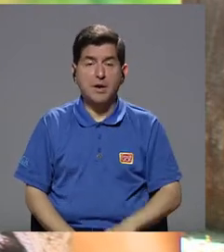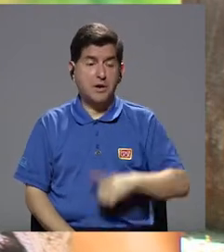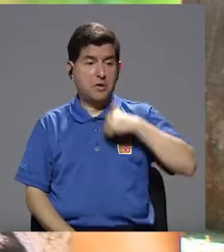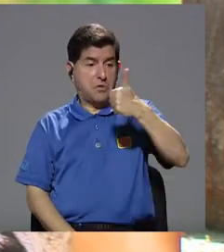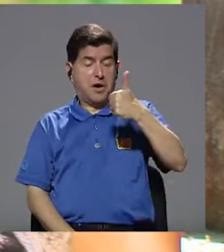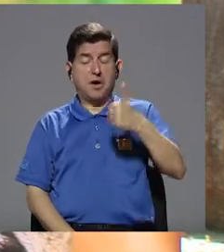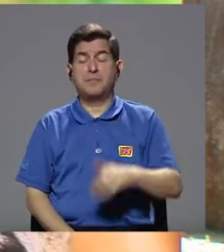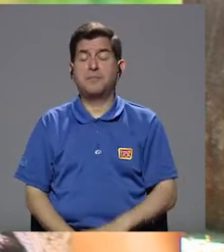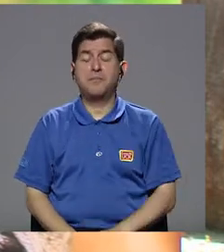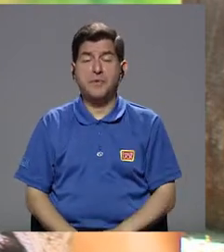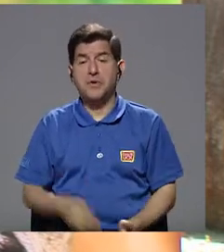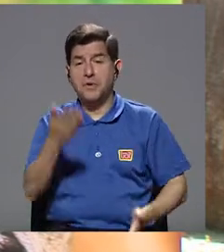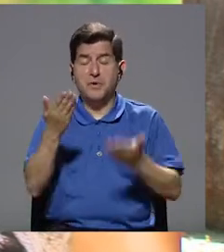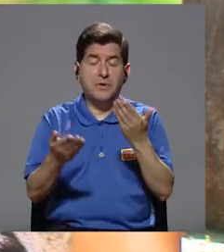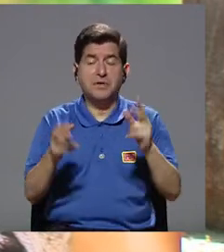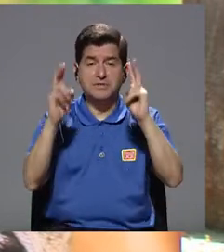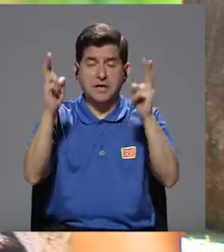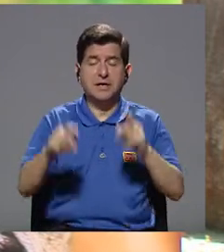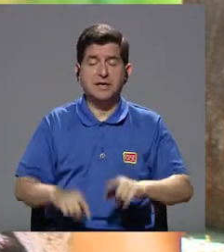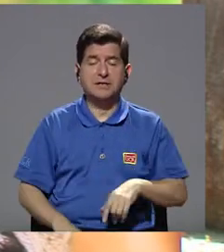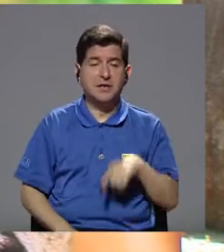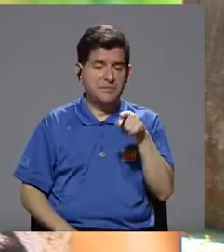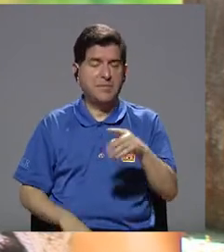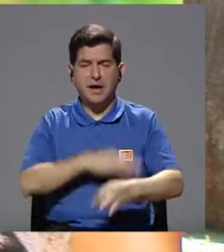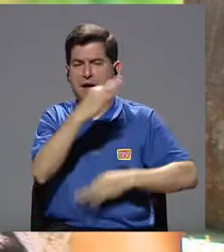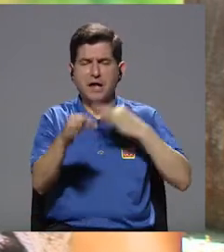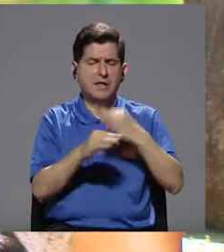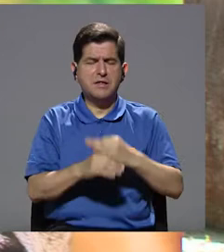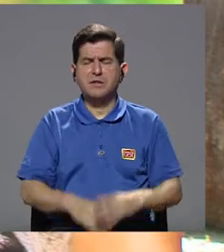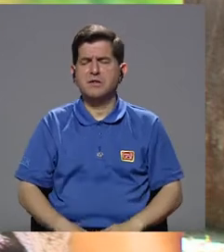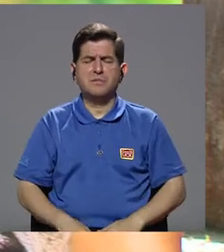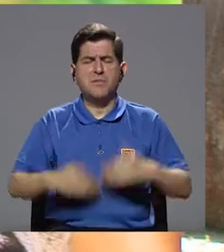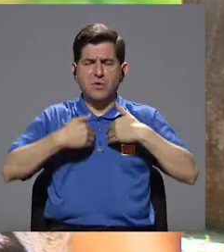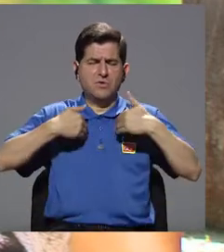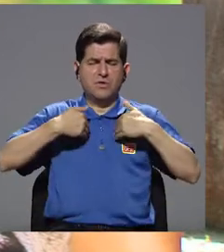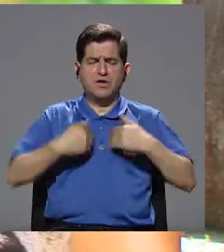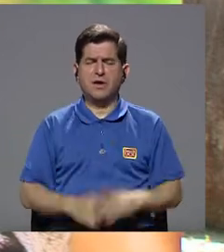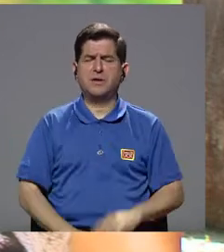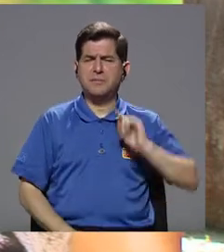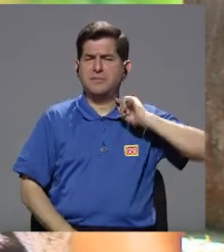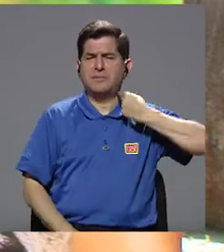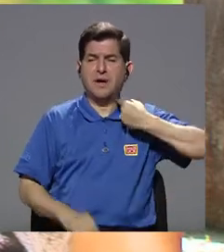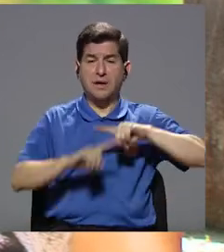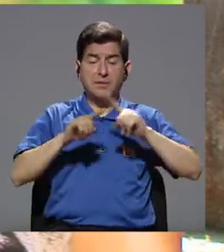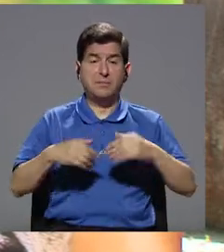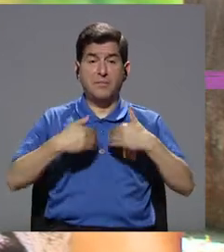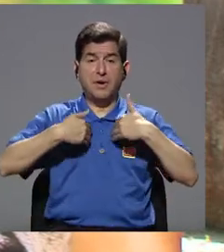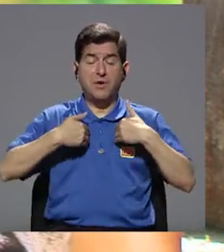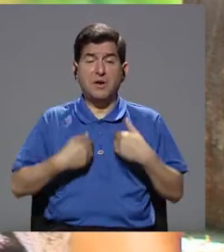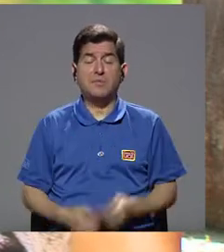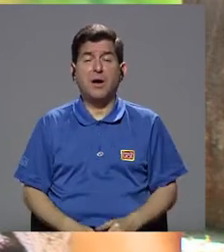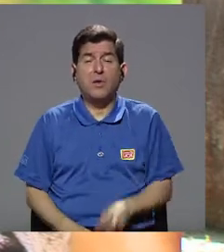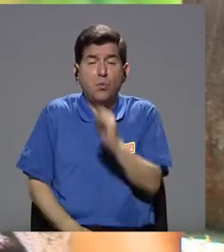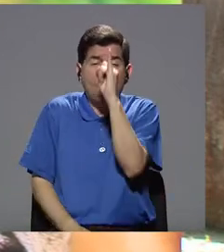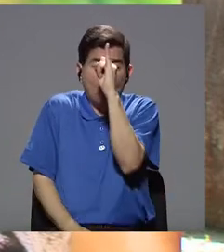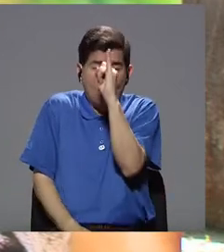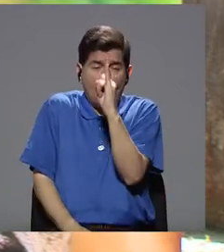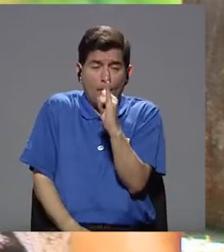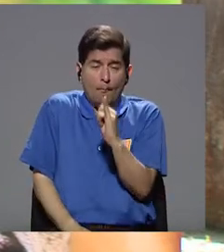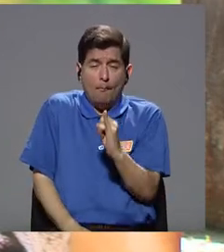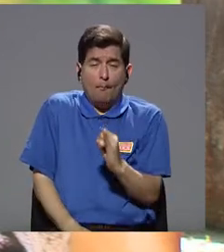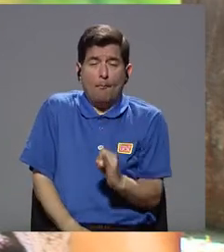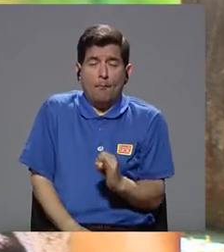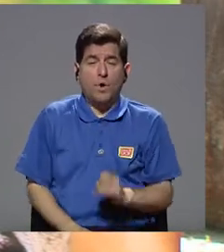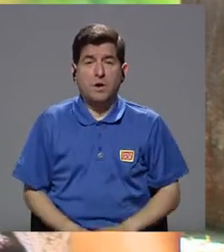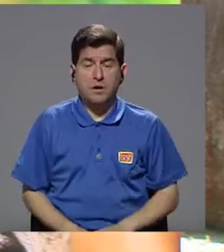campeones de la canófila en temas de razas exóticas y razas pues bastante caras y los animales están en los huesos, son animales que están